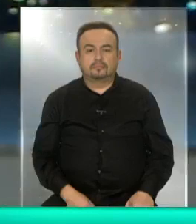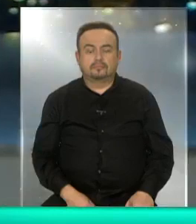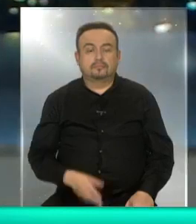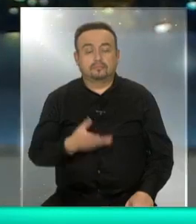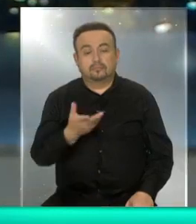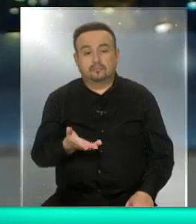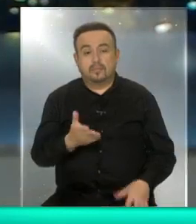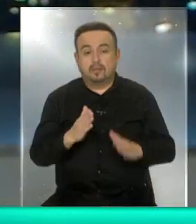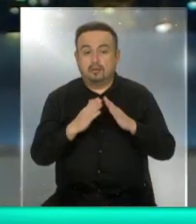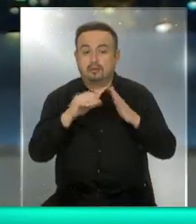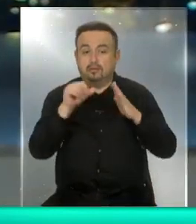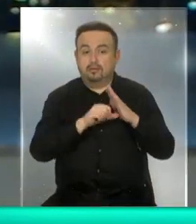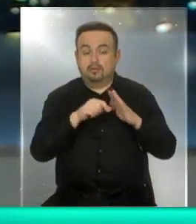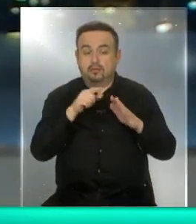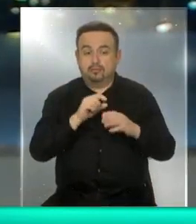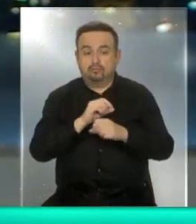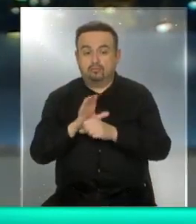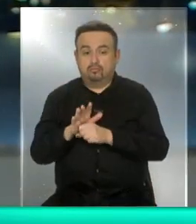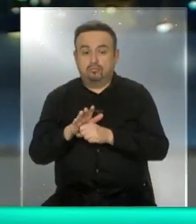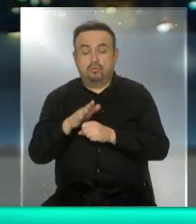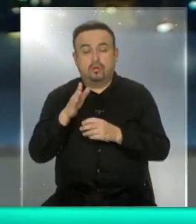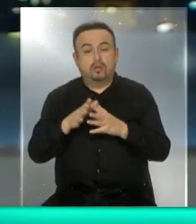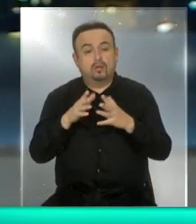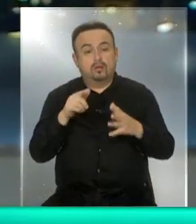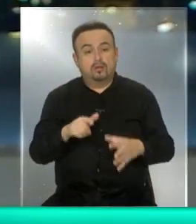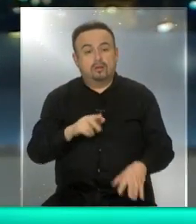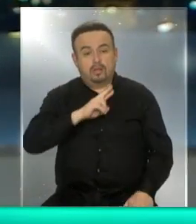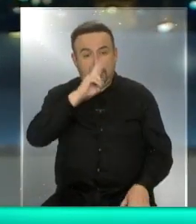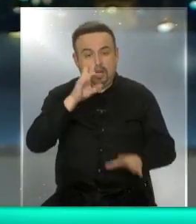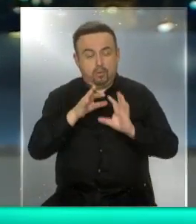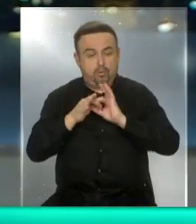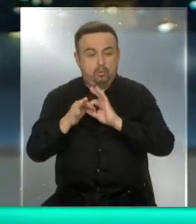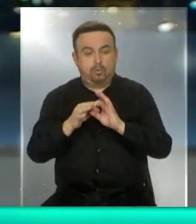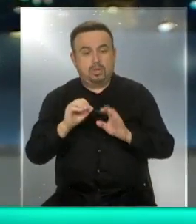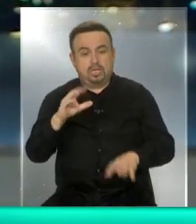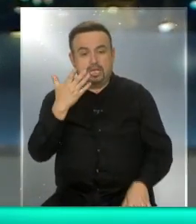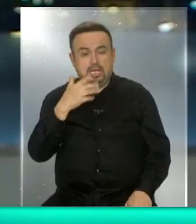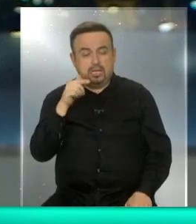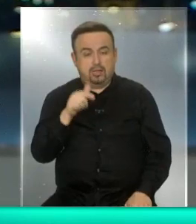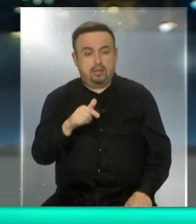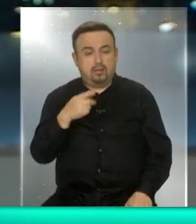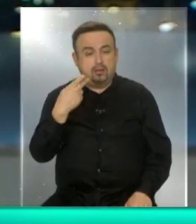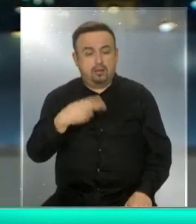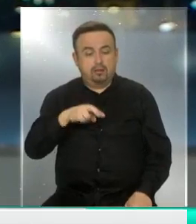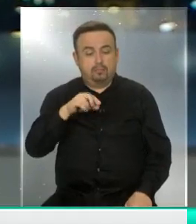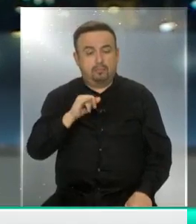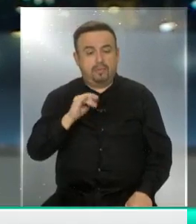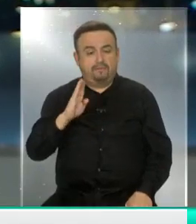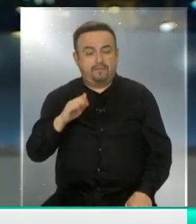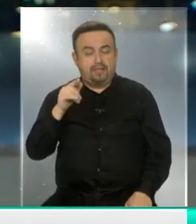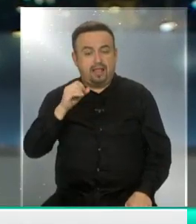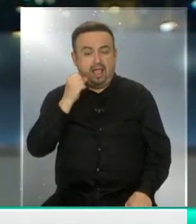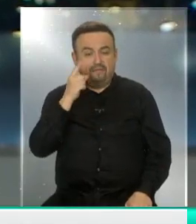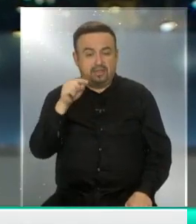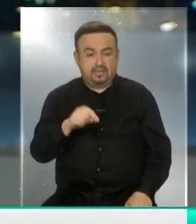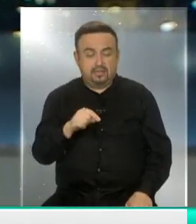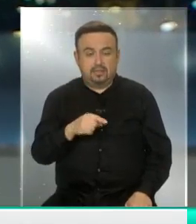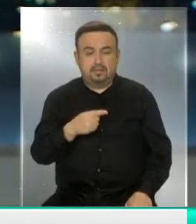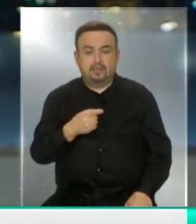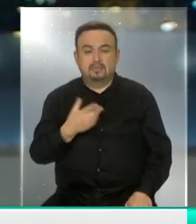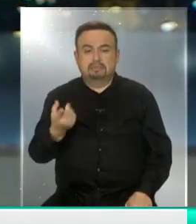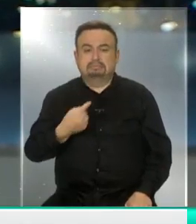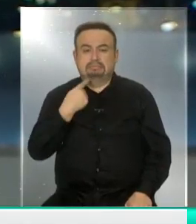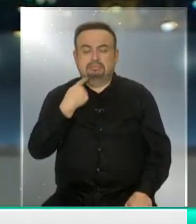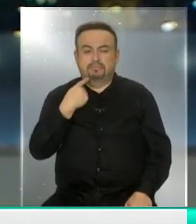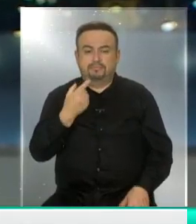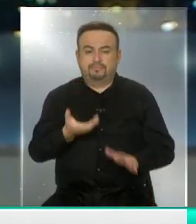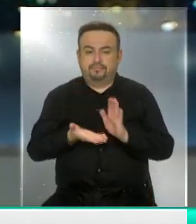Bueno, y el confinamiento por el COVID-19 le costó al Reino Unido una quinta parte de su producto interno bruto en abril, lo que se va a reflejar